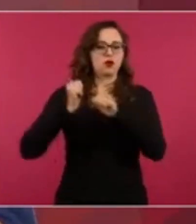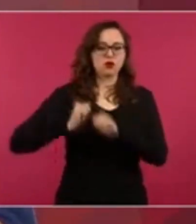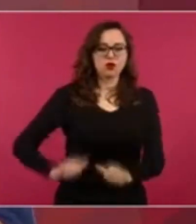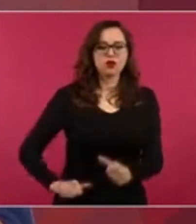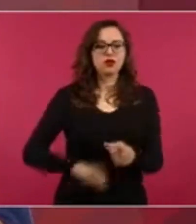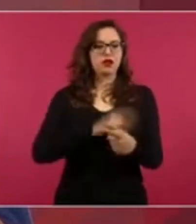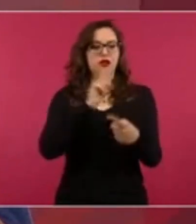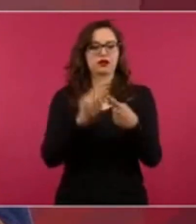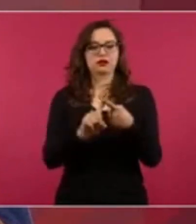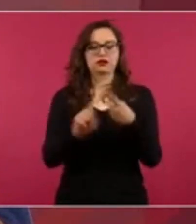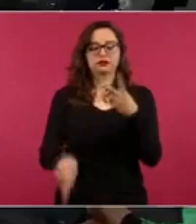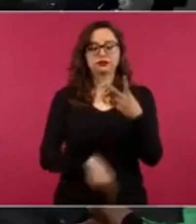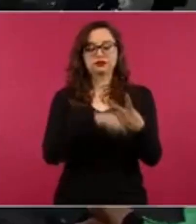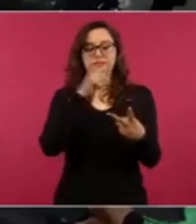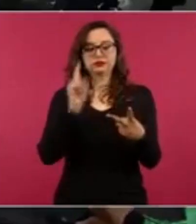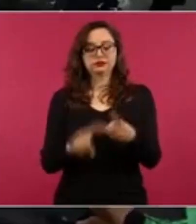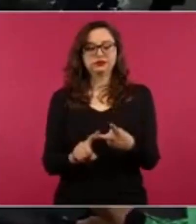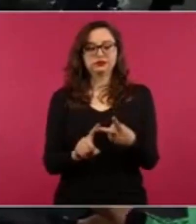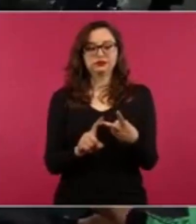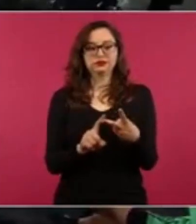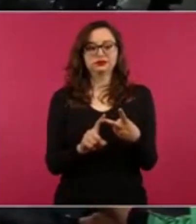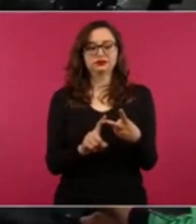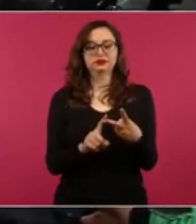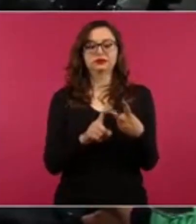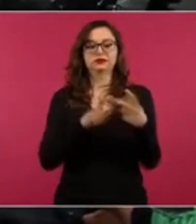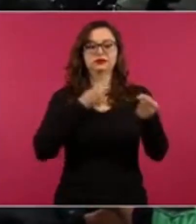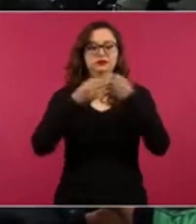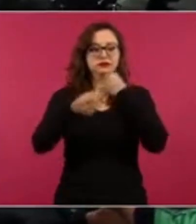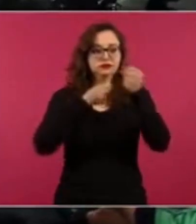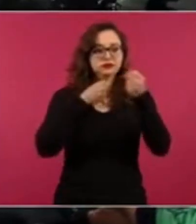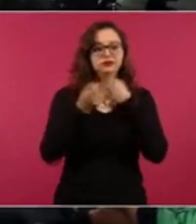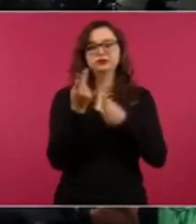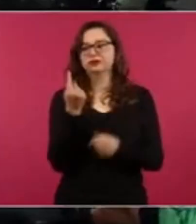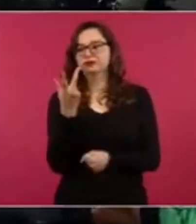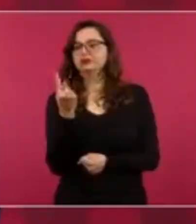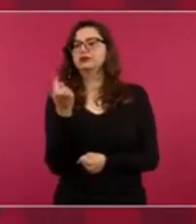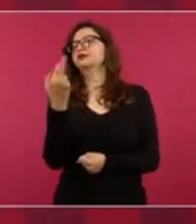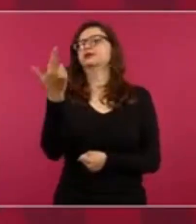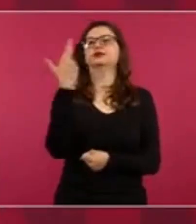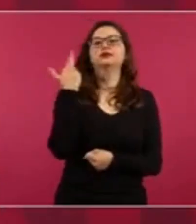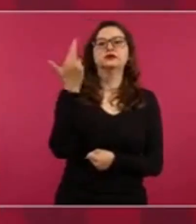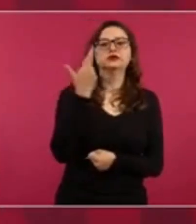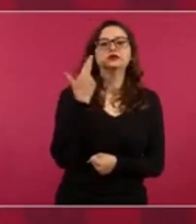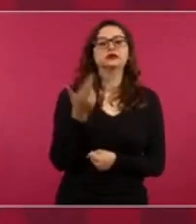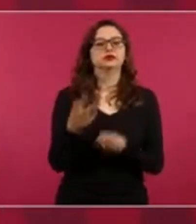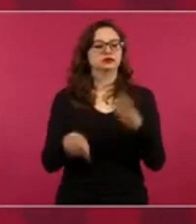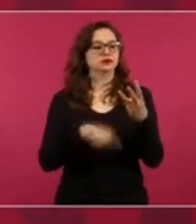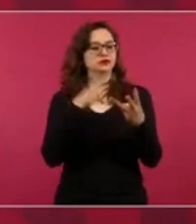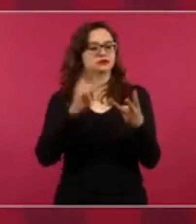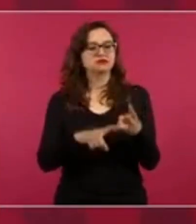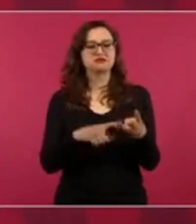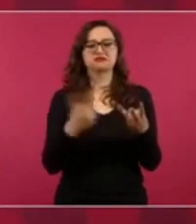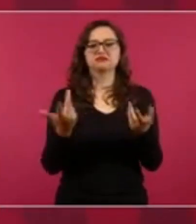medios de información, todos.